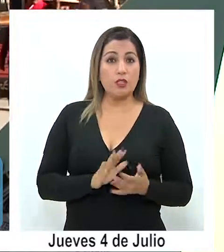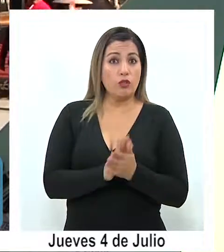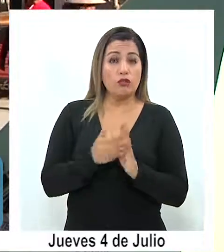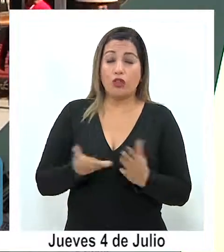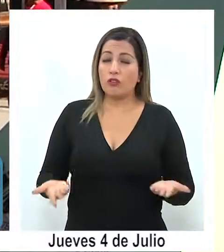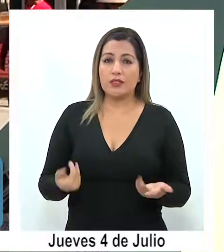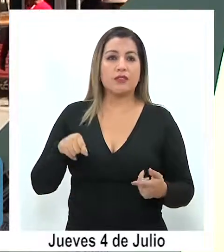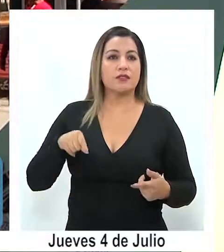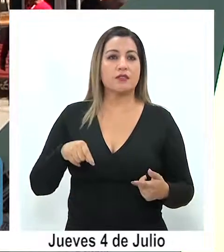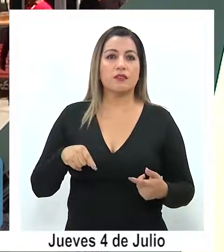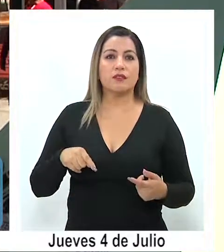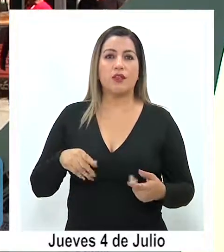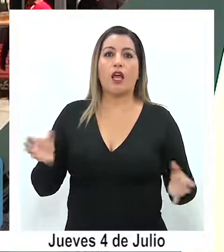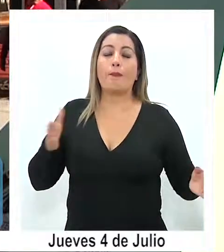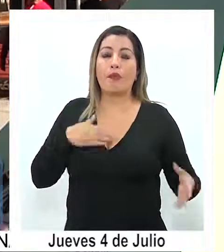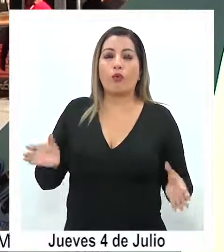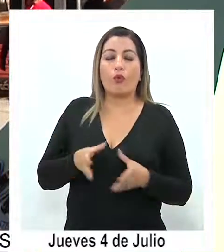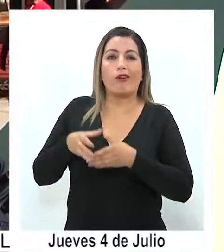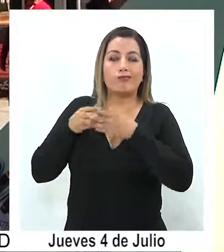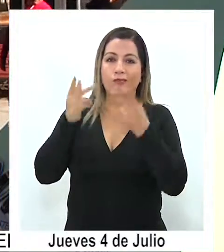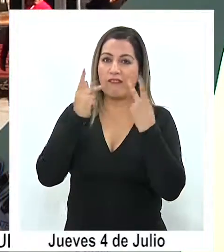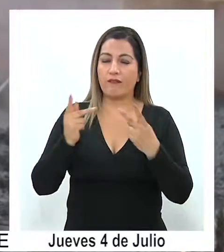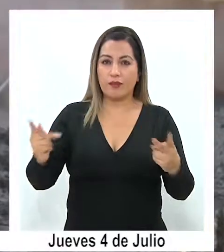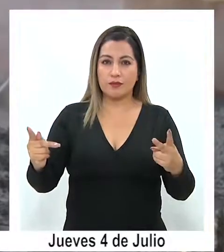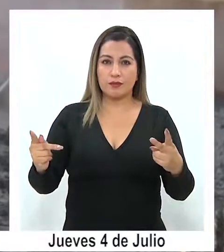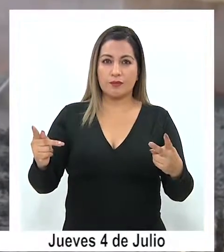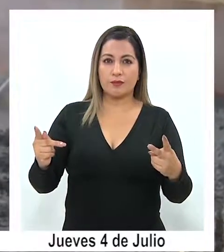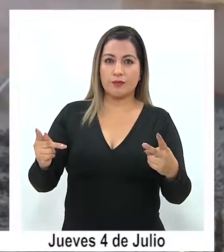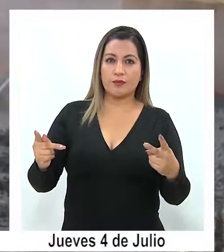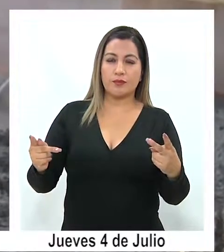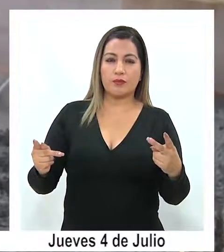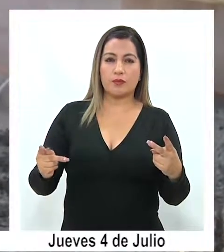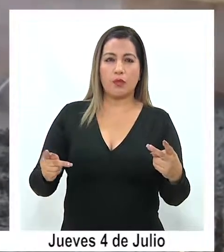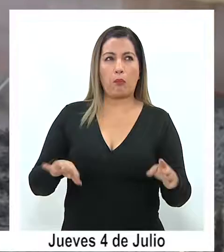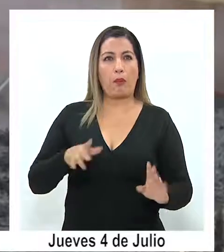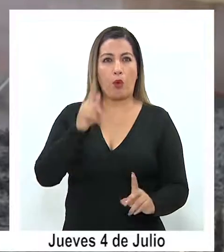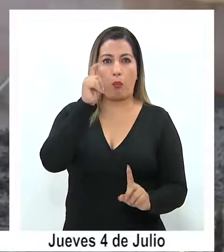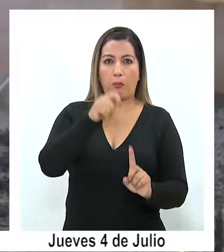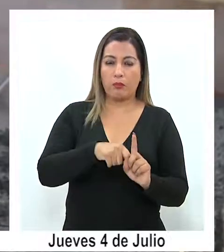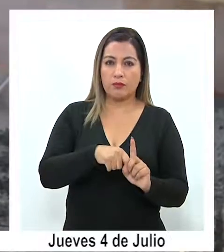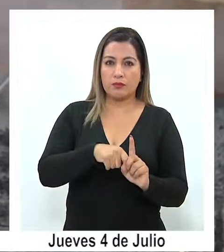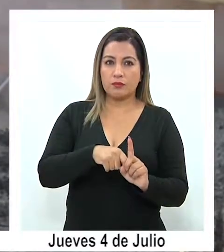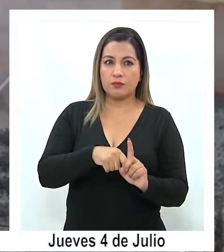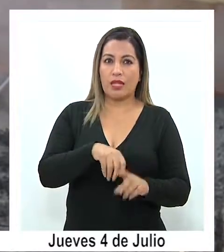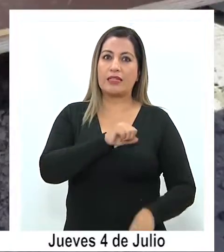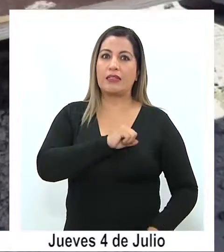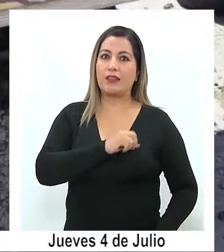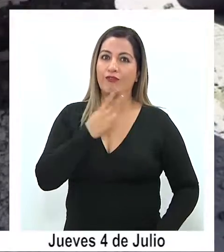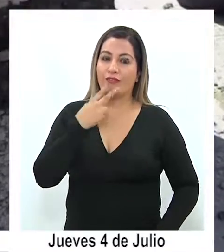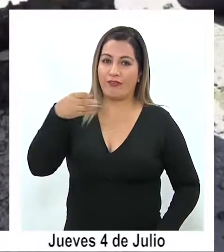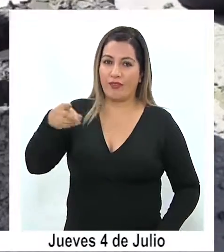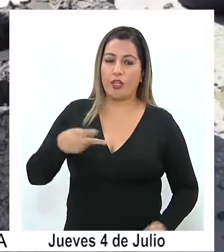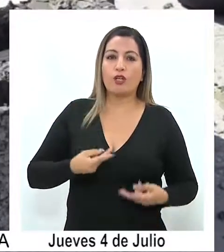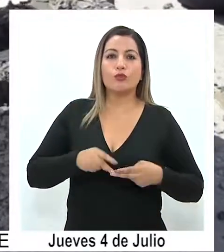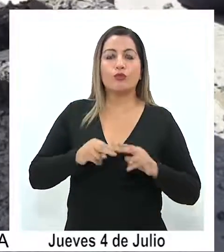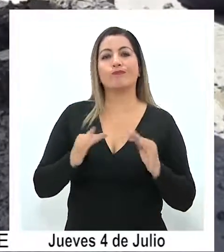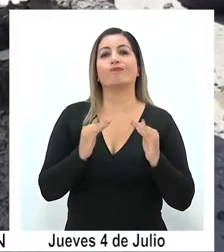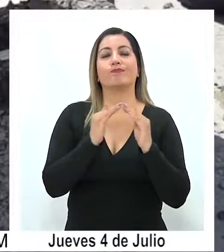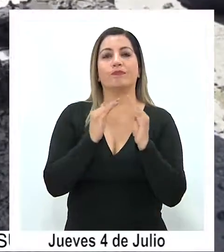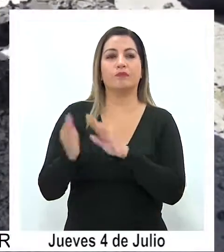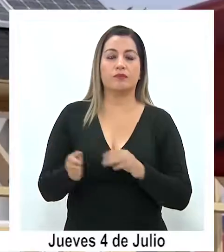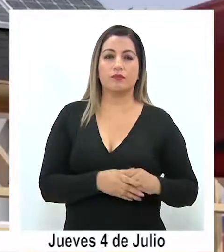con todo lo que significó trasladar a todo el equipo, durante más de un mes estar en Santiago y poder